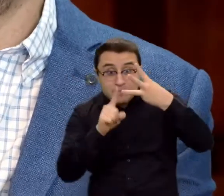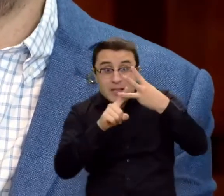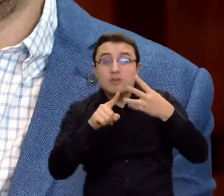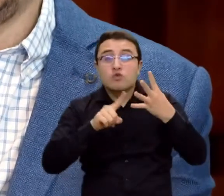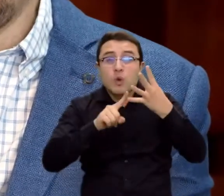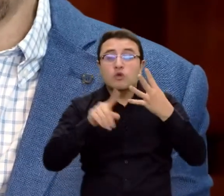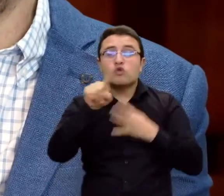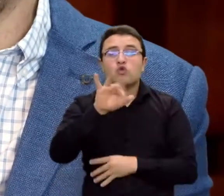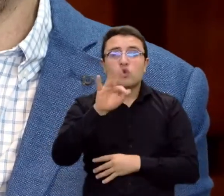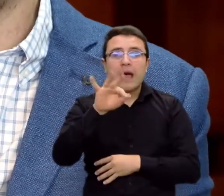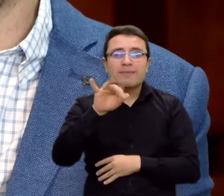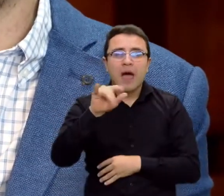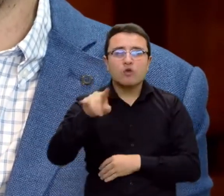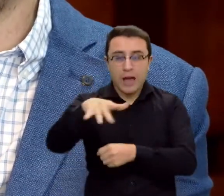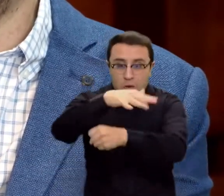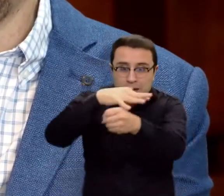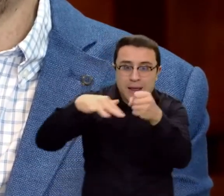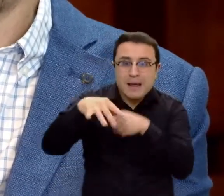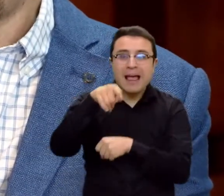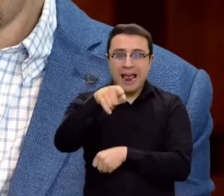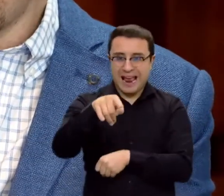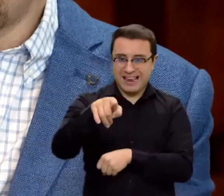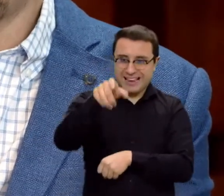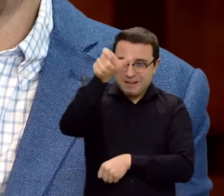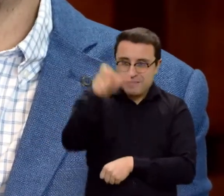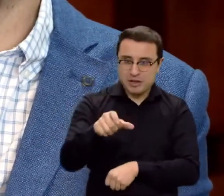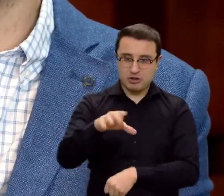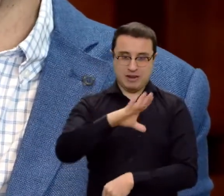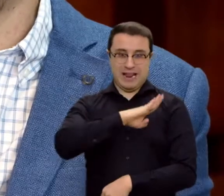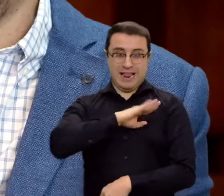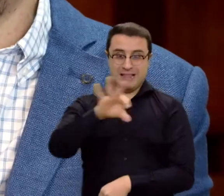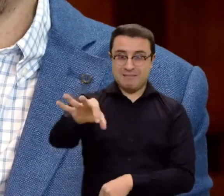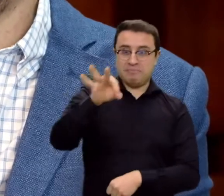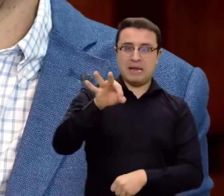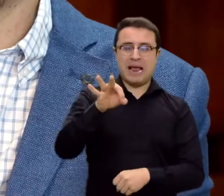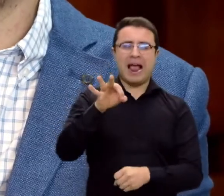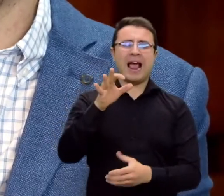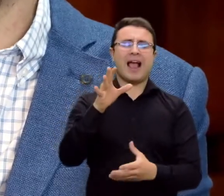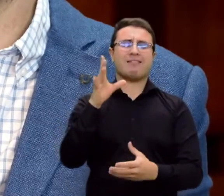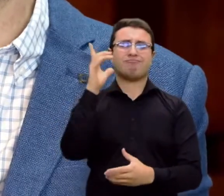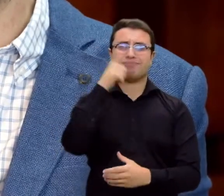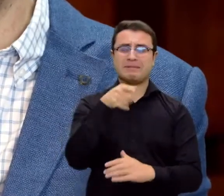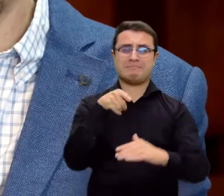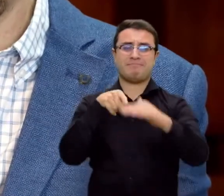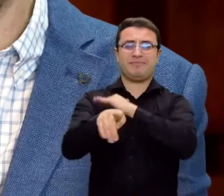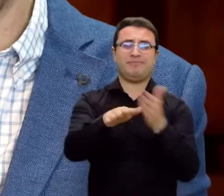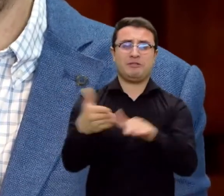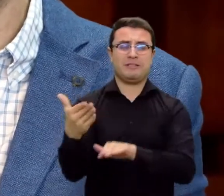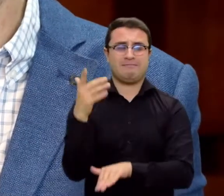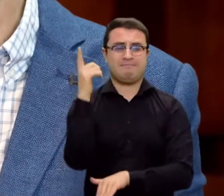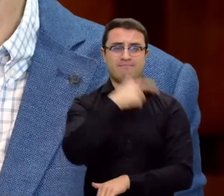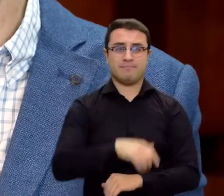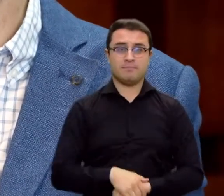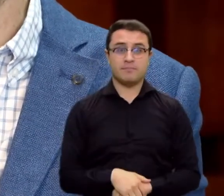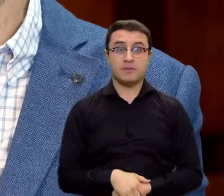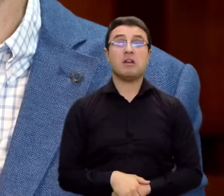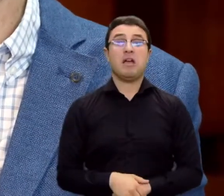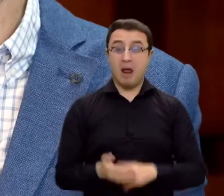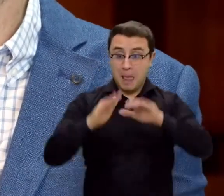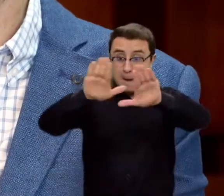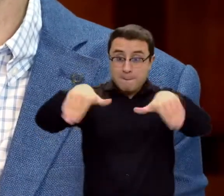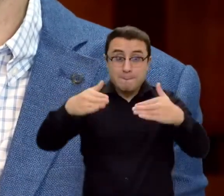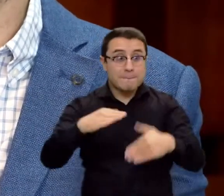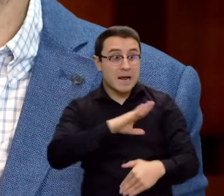electo lamentablemente fue asesinado. En ese sentido, hay vacancias absolutas, pero en unos casos para alcalde y otros